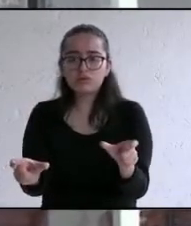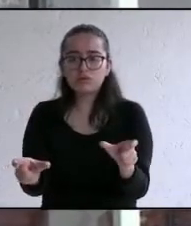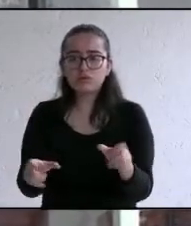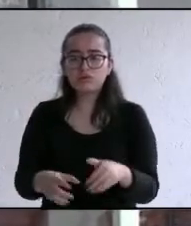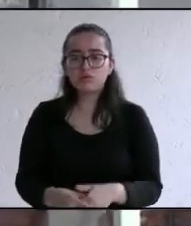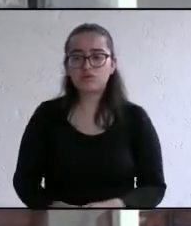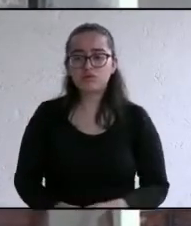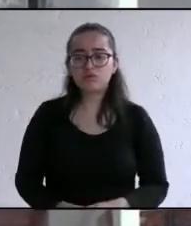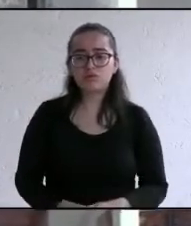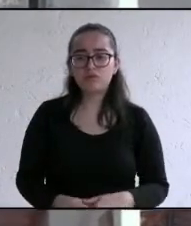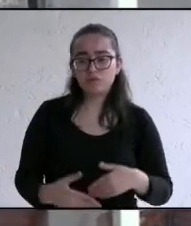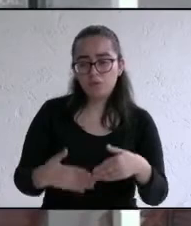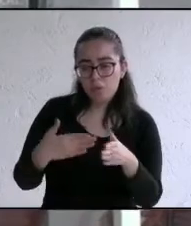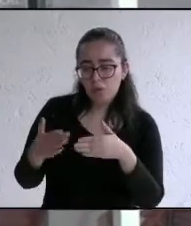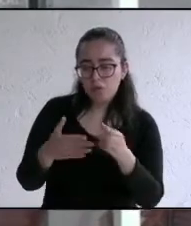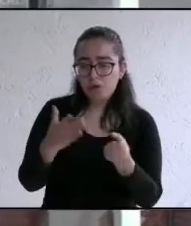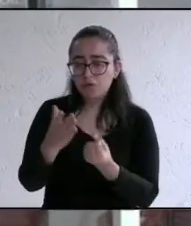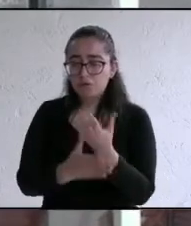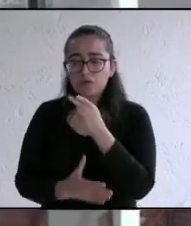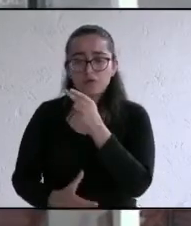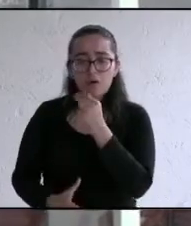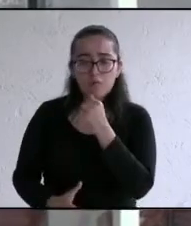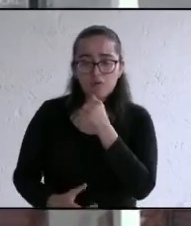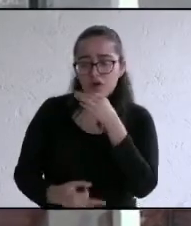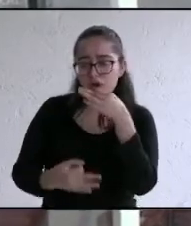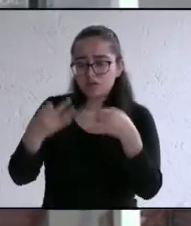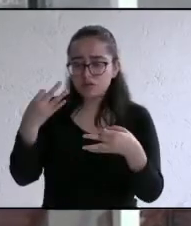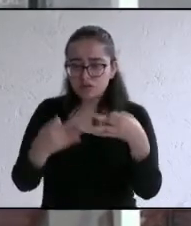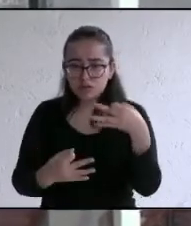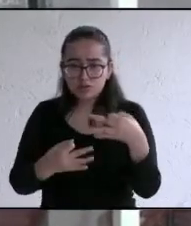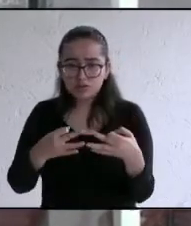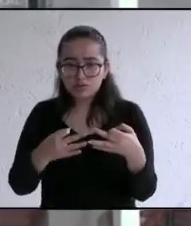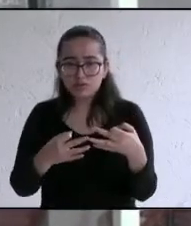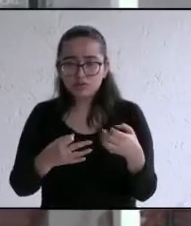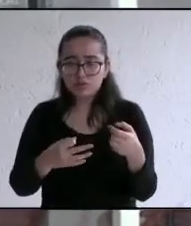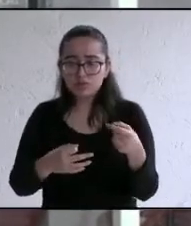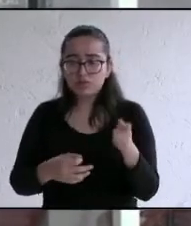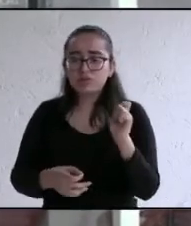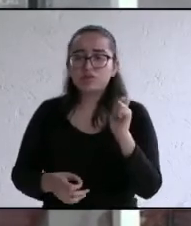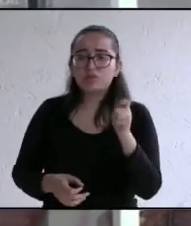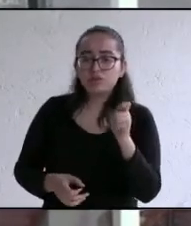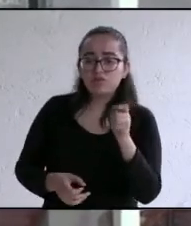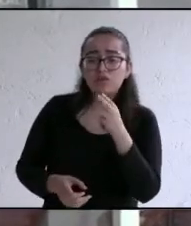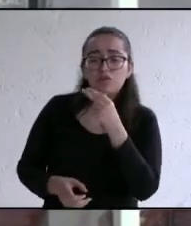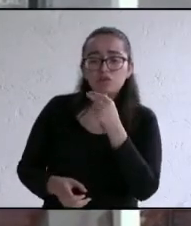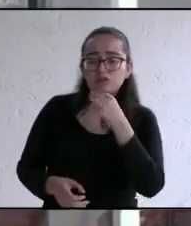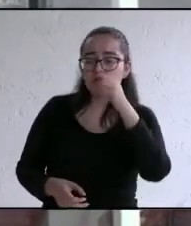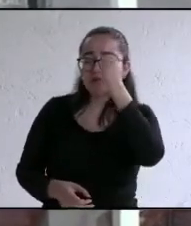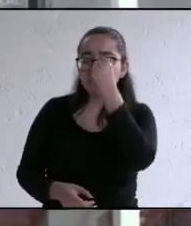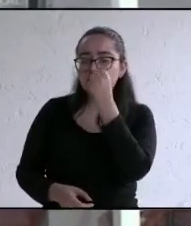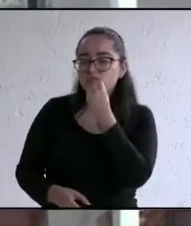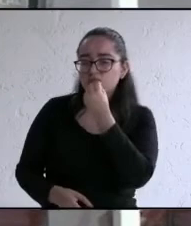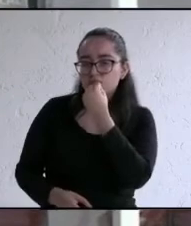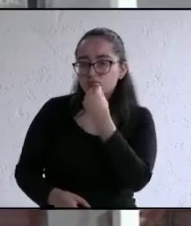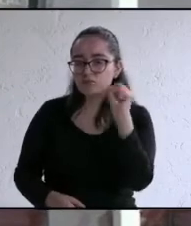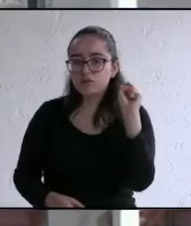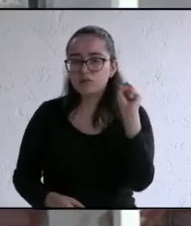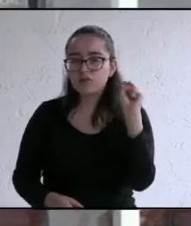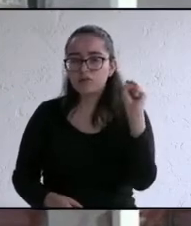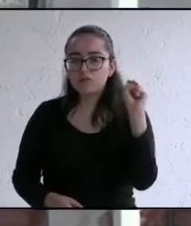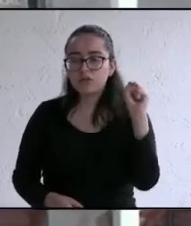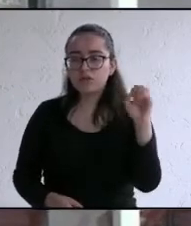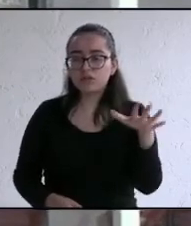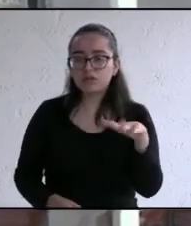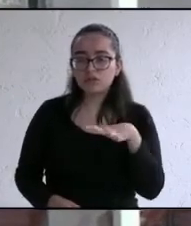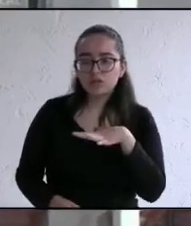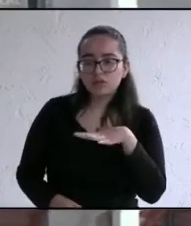el nuevo modelo de policía y justicia cívica que implica policías profesionales un estado de fuerza suficiente